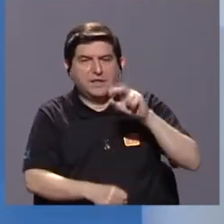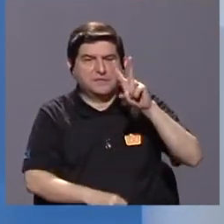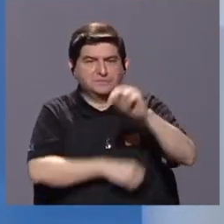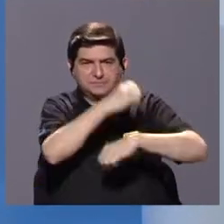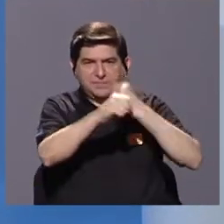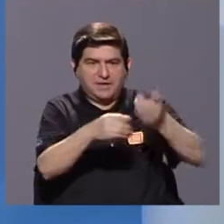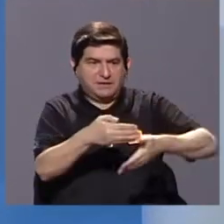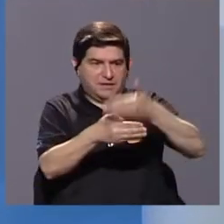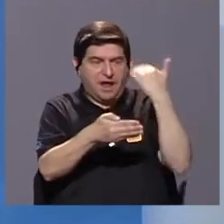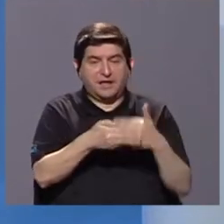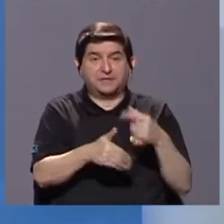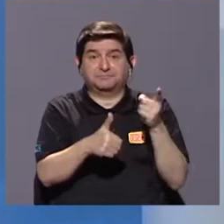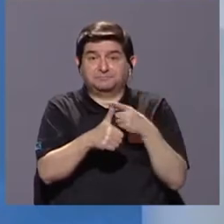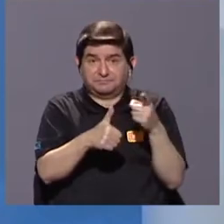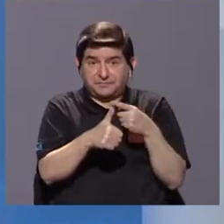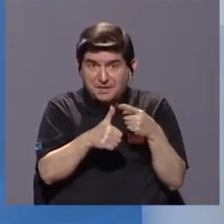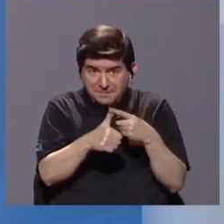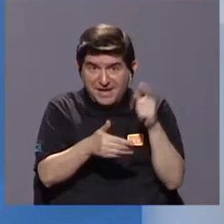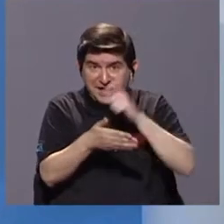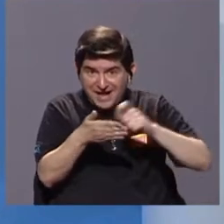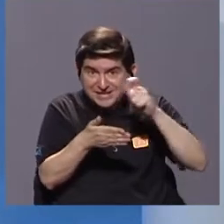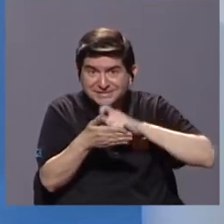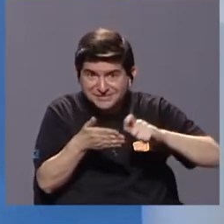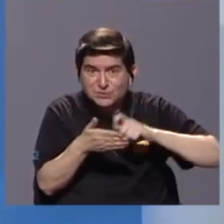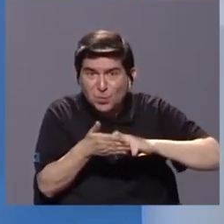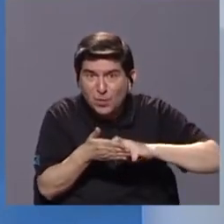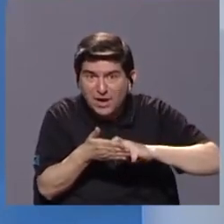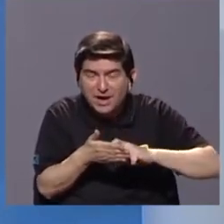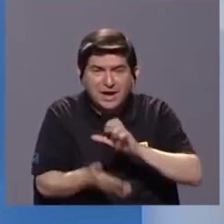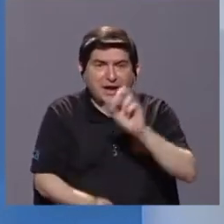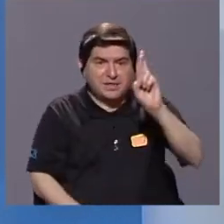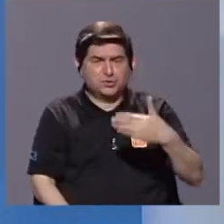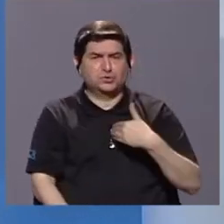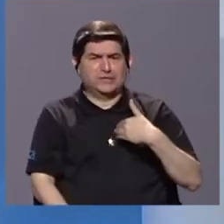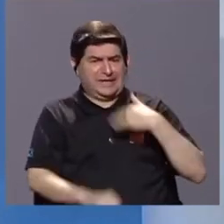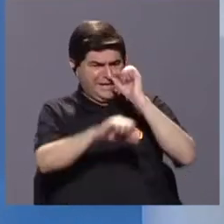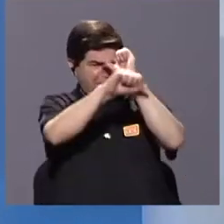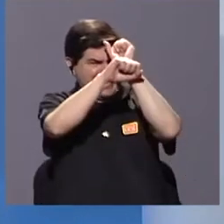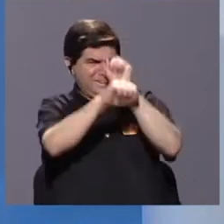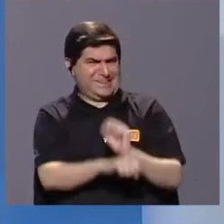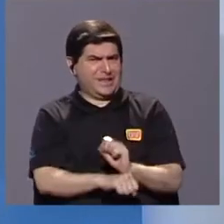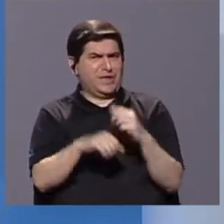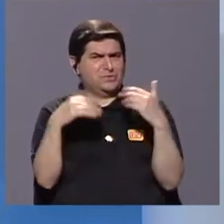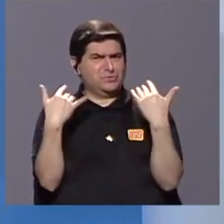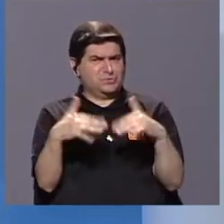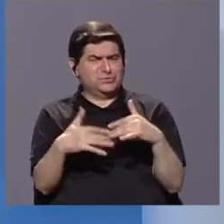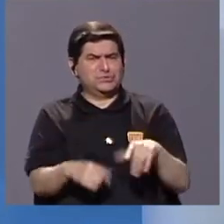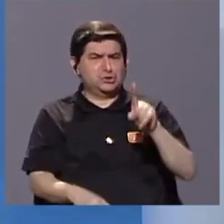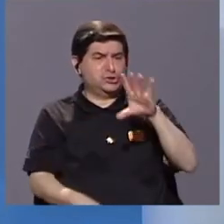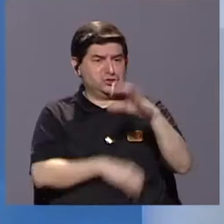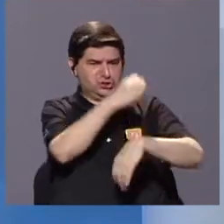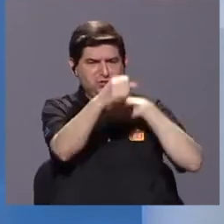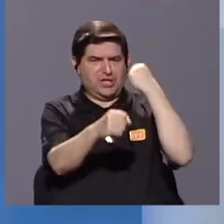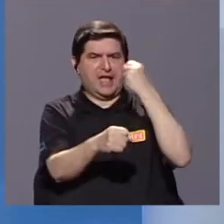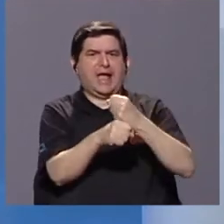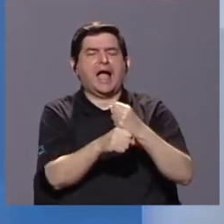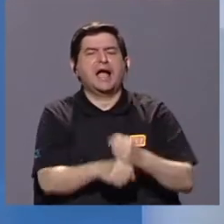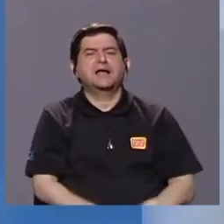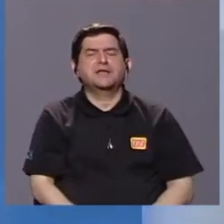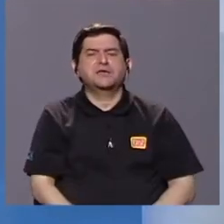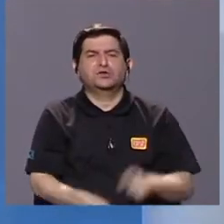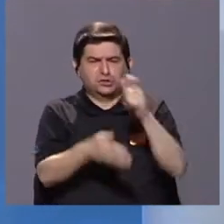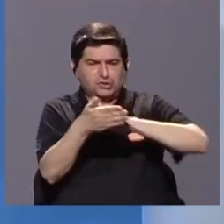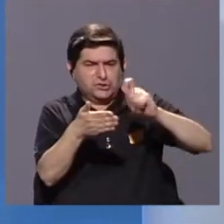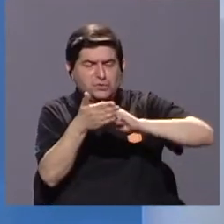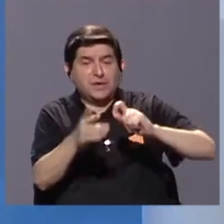años, primeras escuelas hace 20 años, es decir, cuando Costa Rica tiene una tradición, ¿verdad?, de más de 100 años de escolaridad,